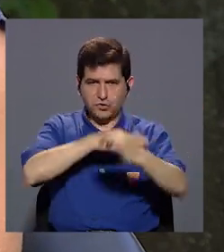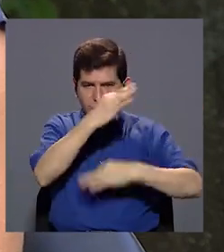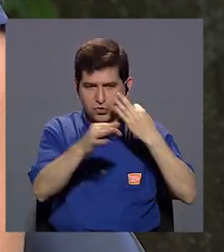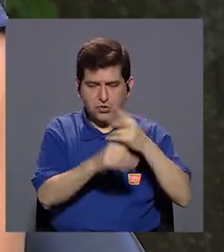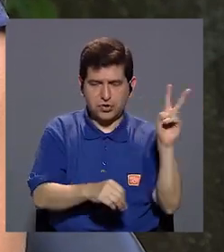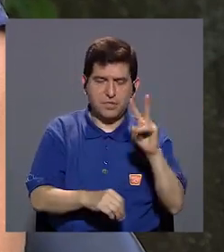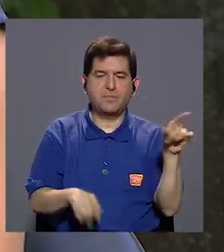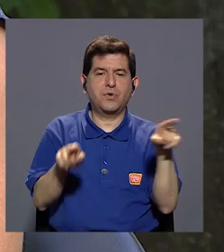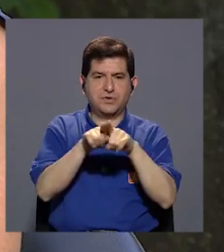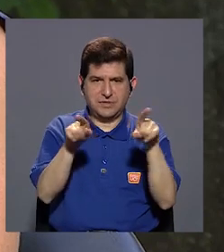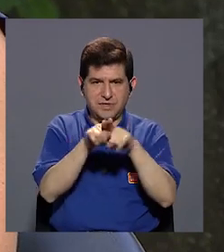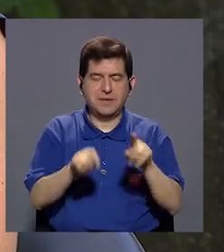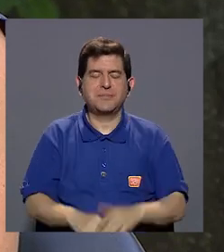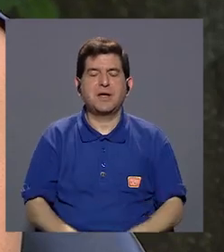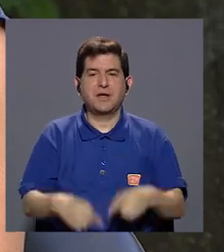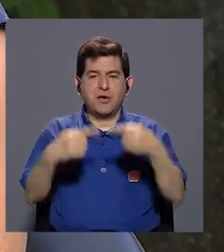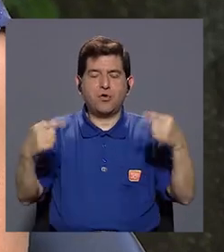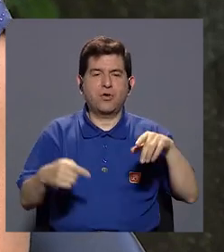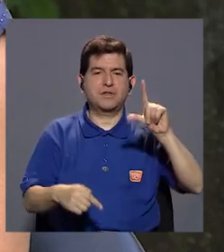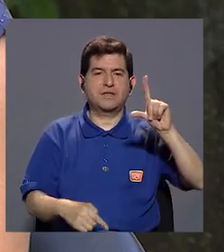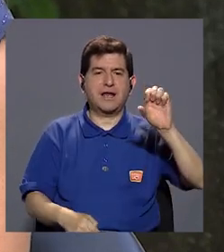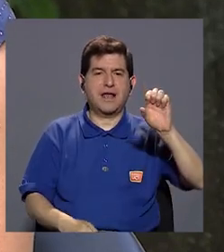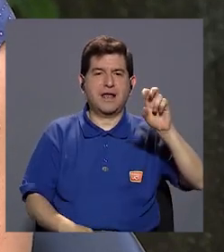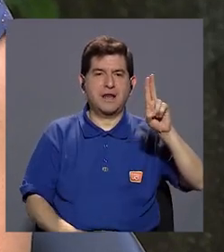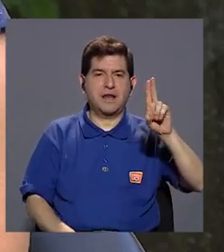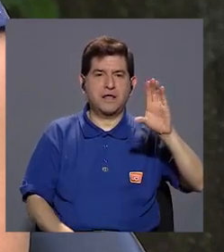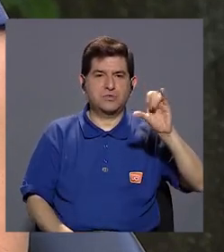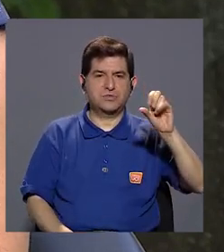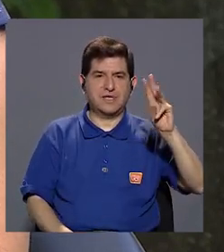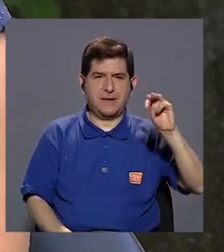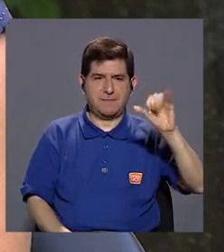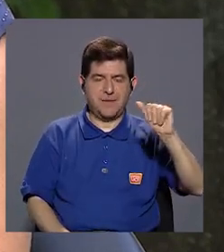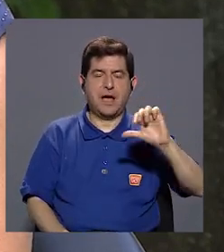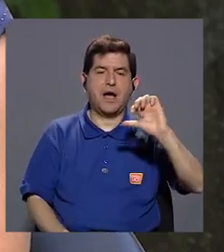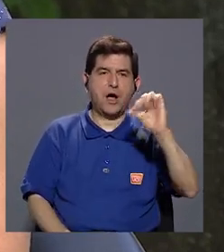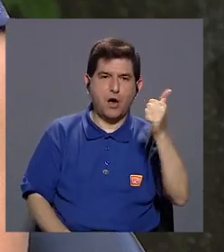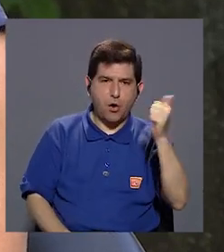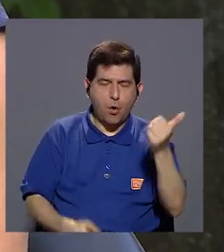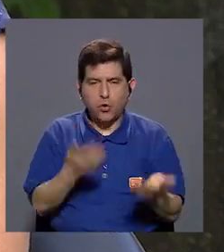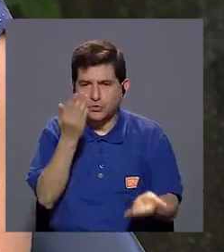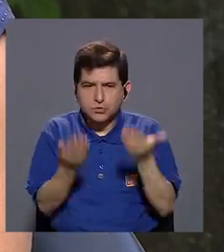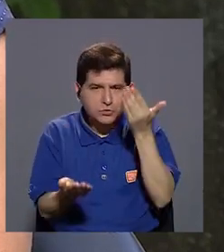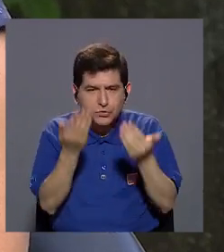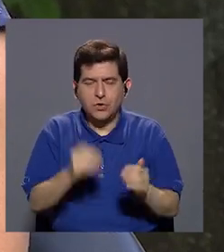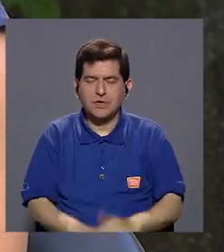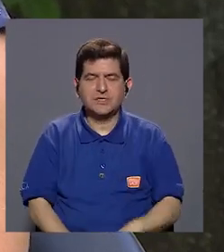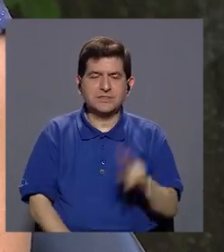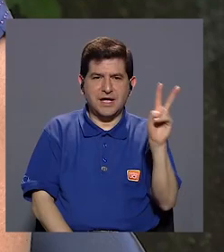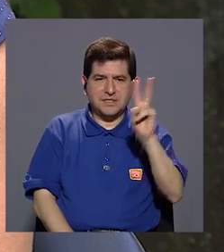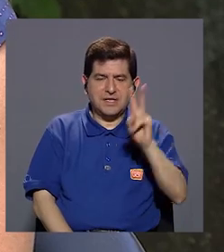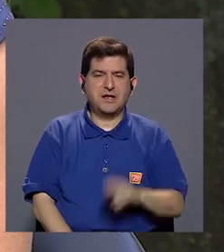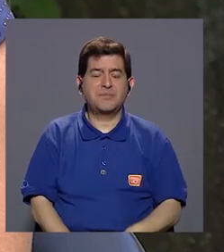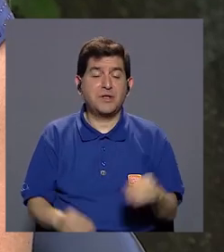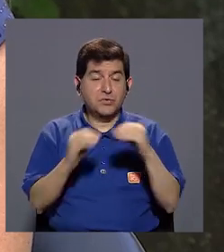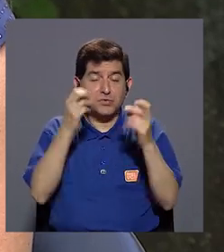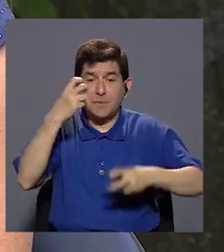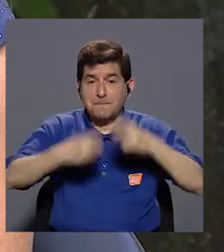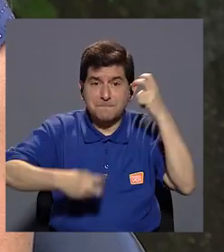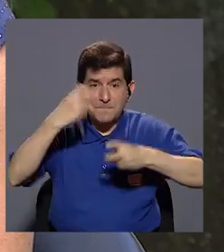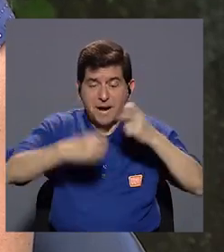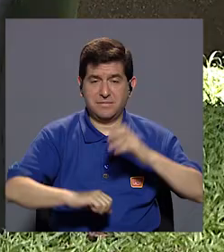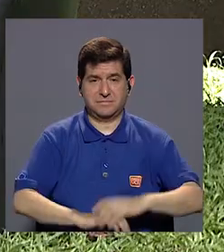aparte también hay contra la leucemia, este, que es como otra de las, de los, de los virus que nos causan más problemas.